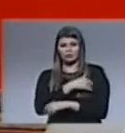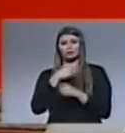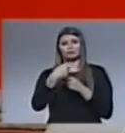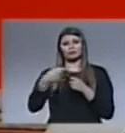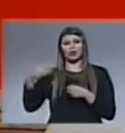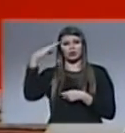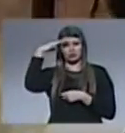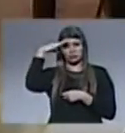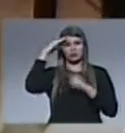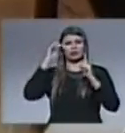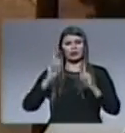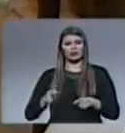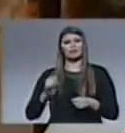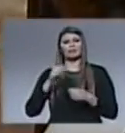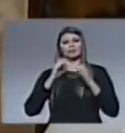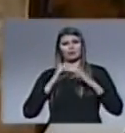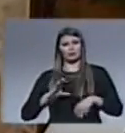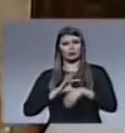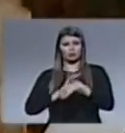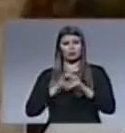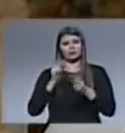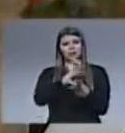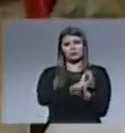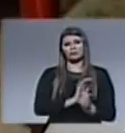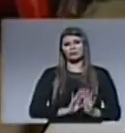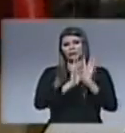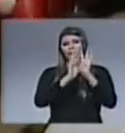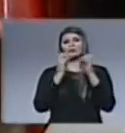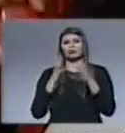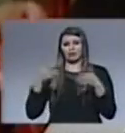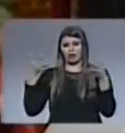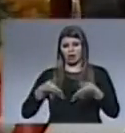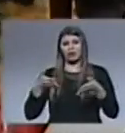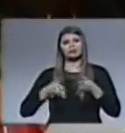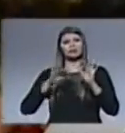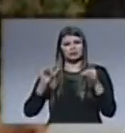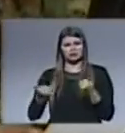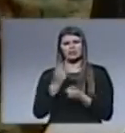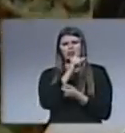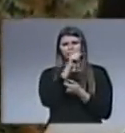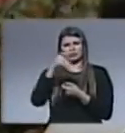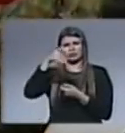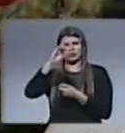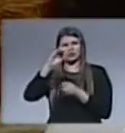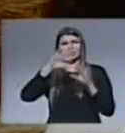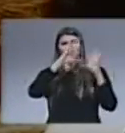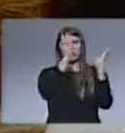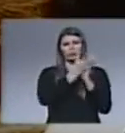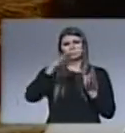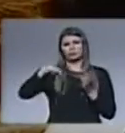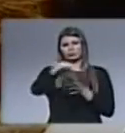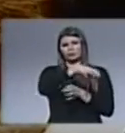los soldados, al personal del cuerpo médico y a los presos de las cárceles. Actualmente se encuentran en 190 países del mundo.